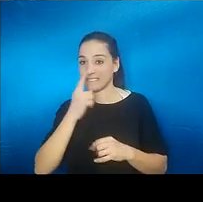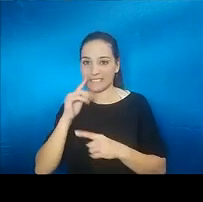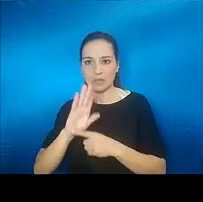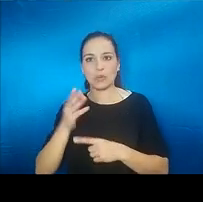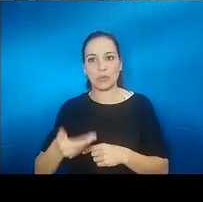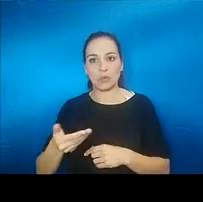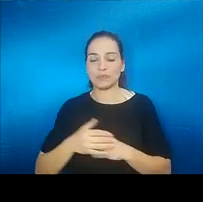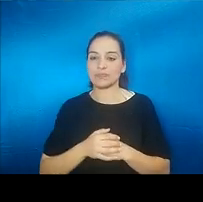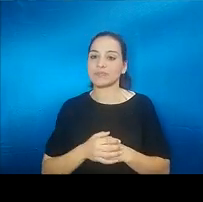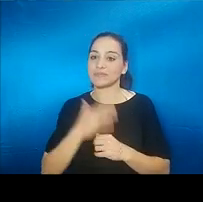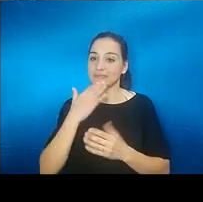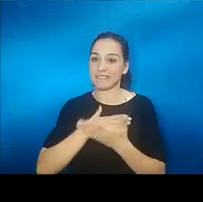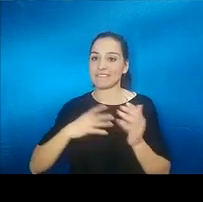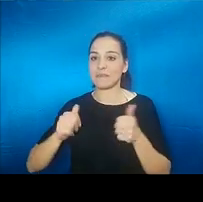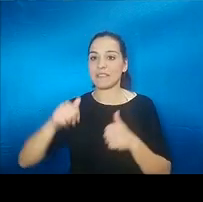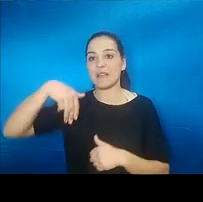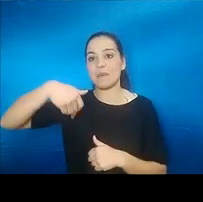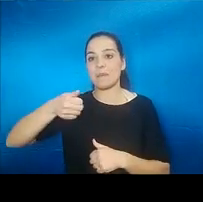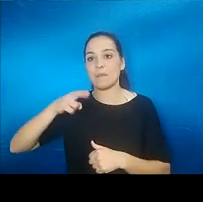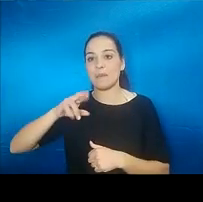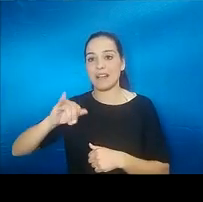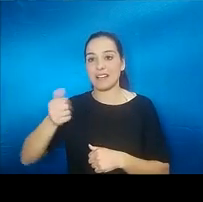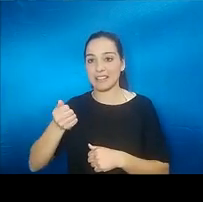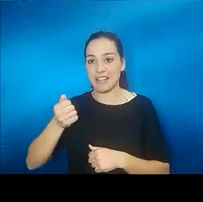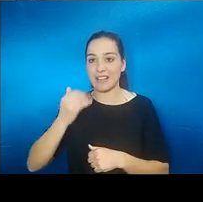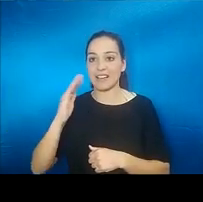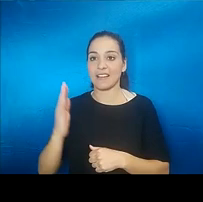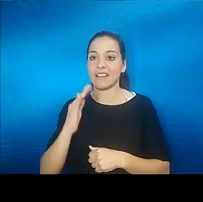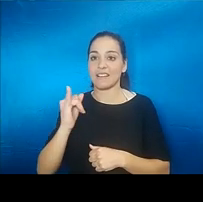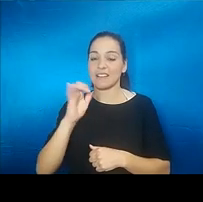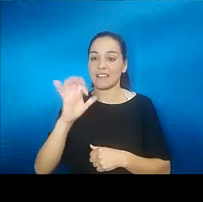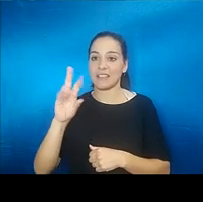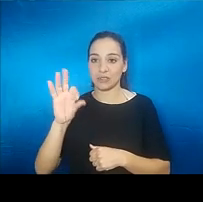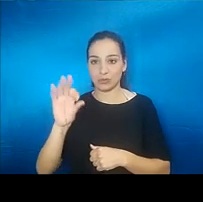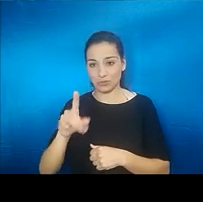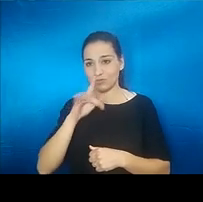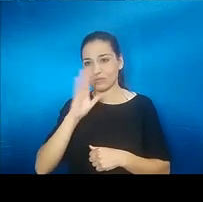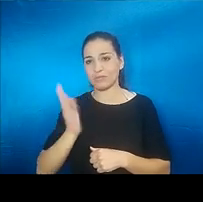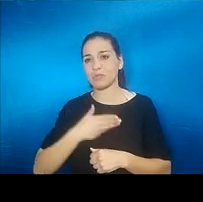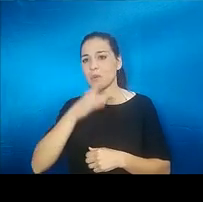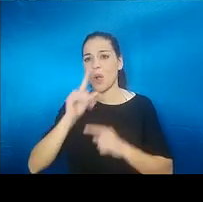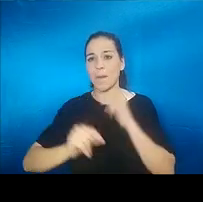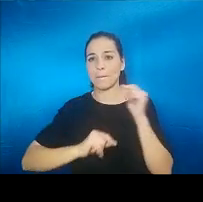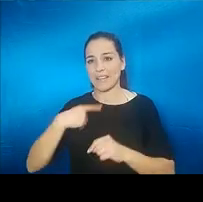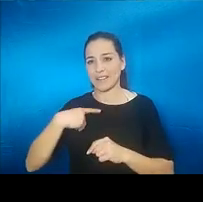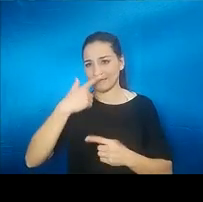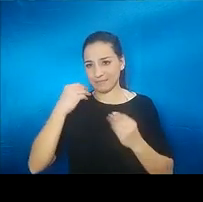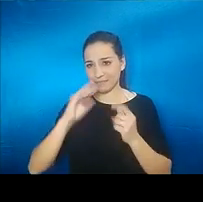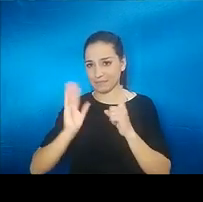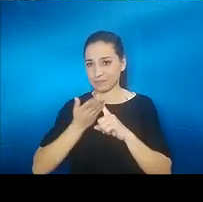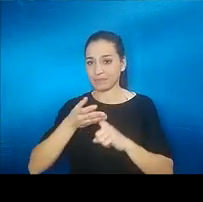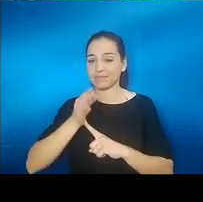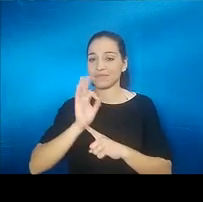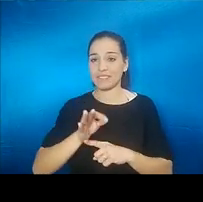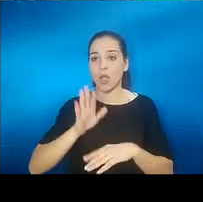empezamos María Jesús lo tuyo ha sido una afectación vírica tengo entendido por causa del